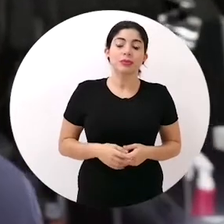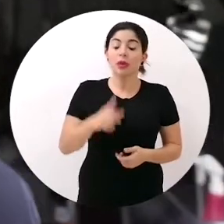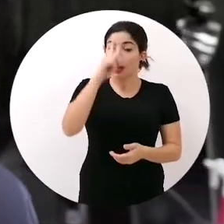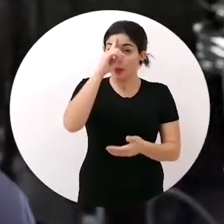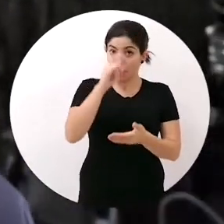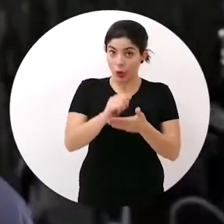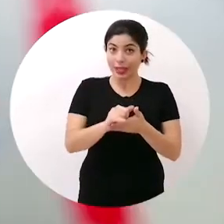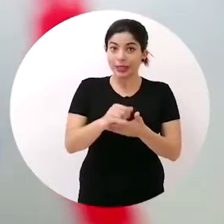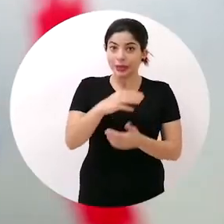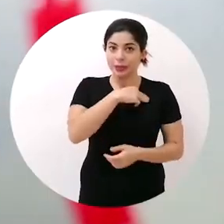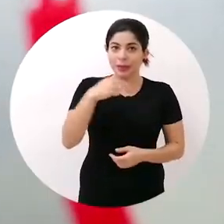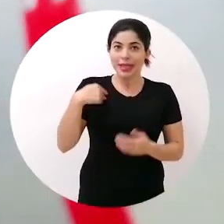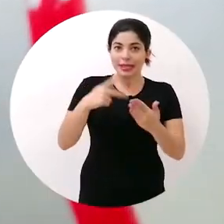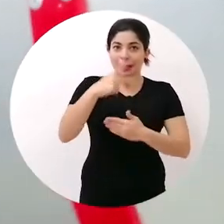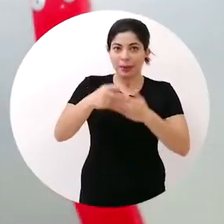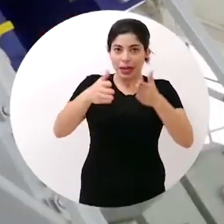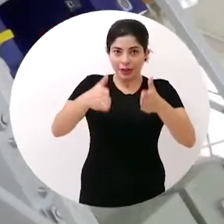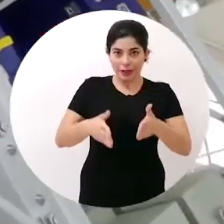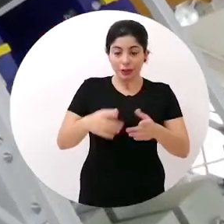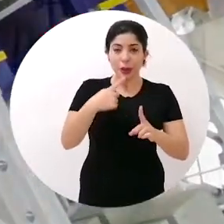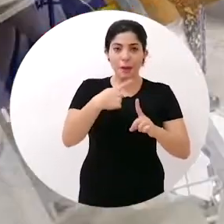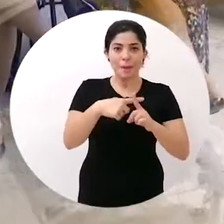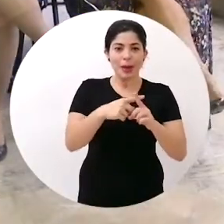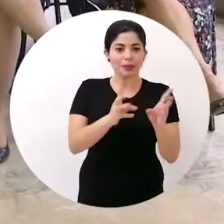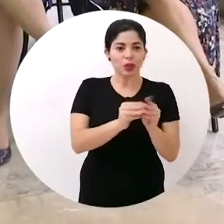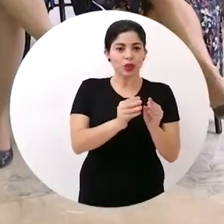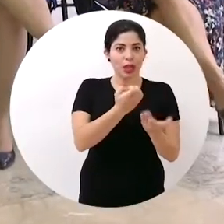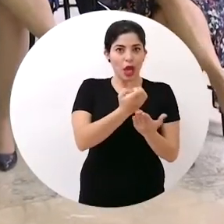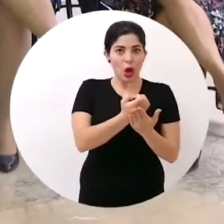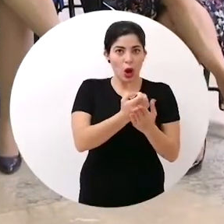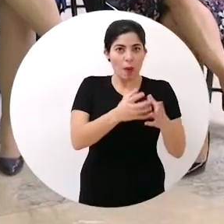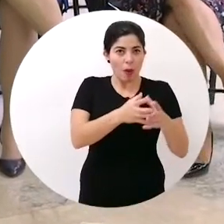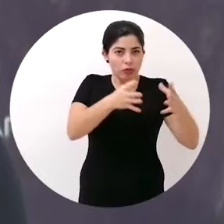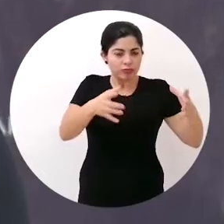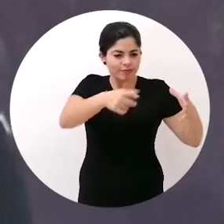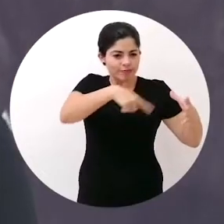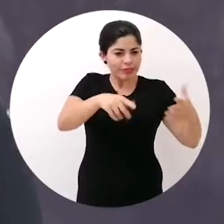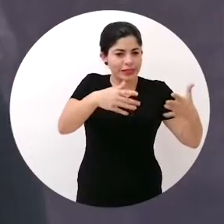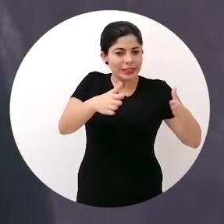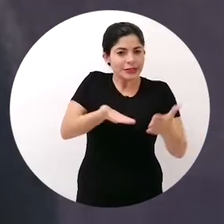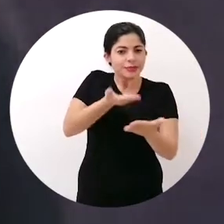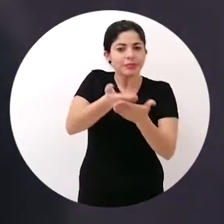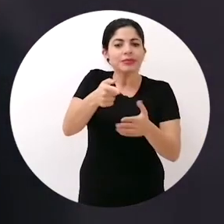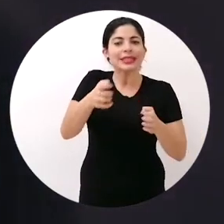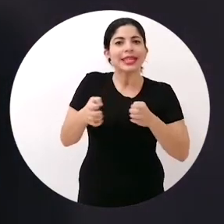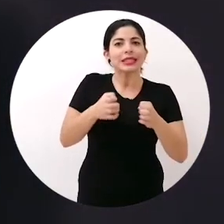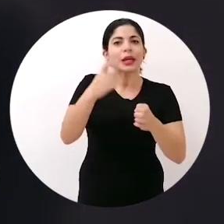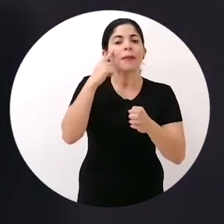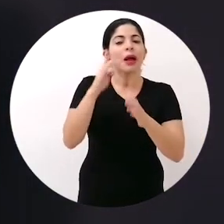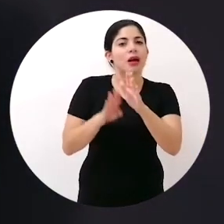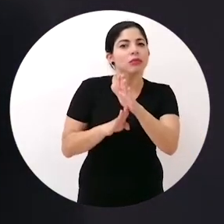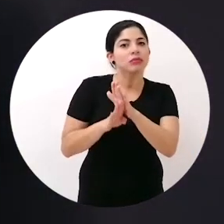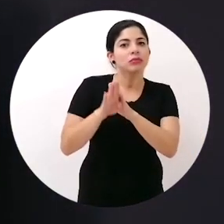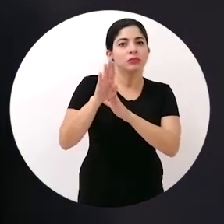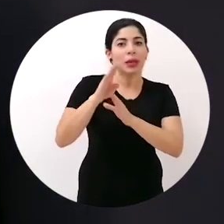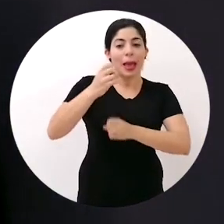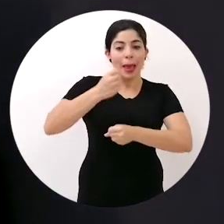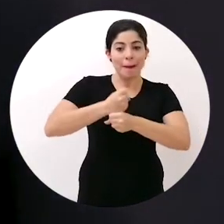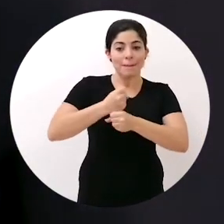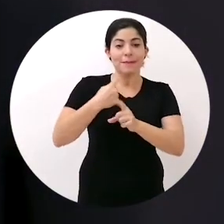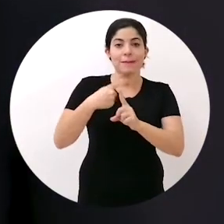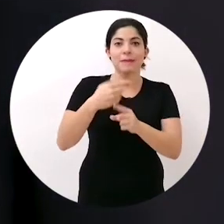Por eso, la ministra de Planificación y el Consejo Económico Ampliado presentaron la Estrategia de Crecimiento,